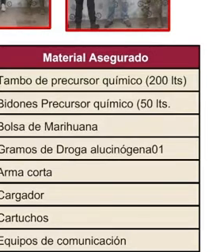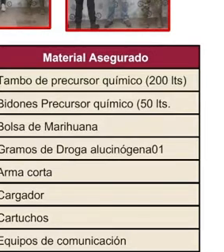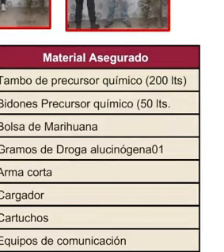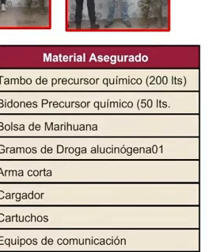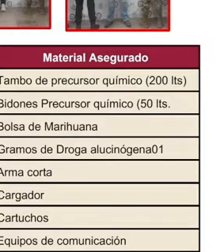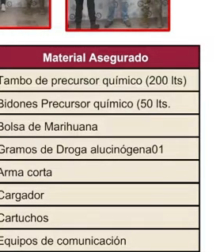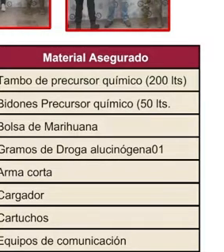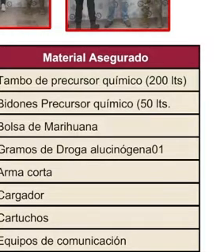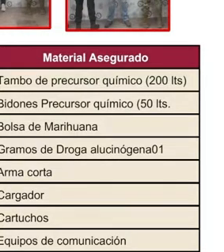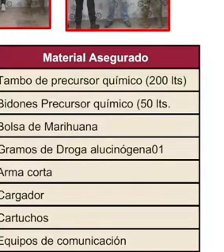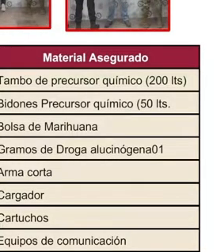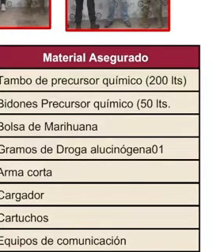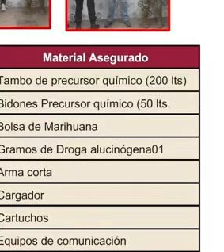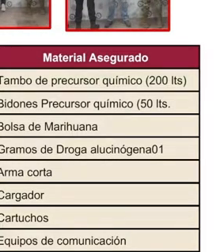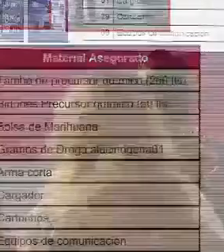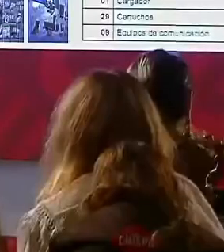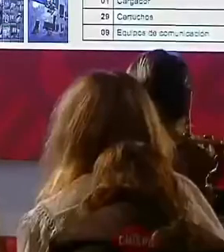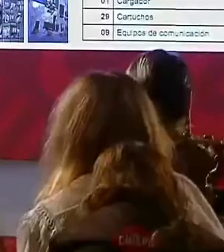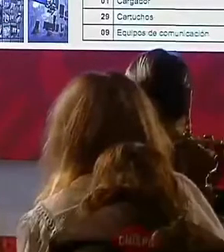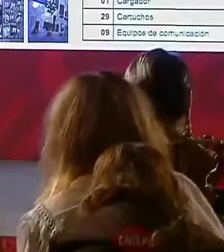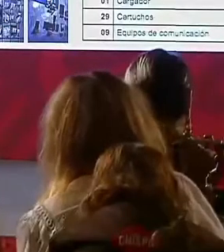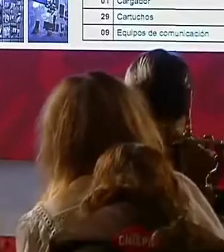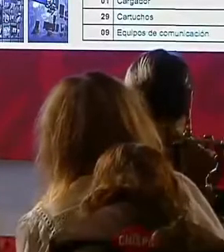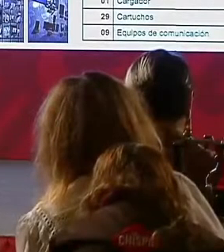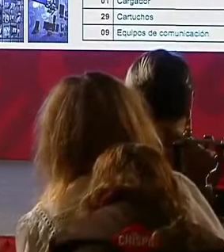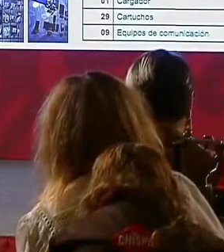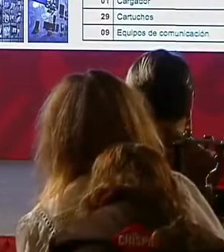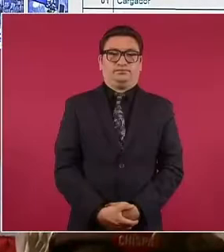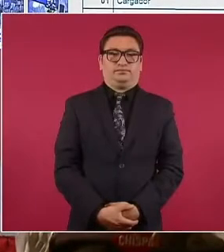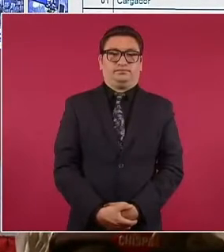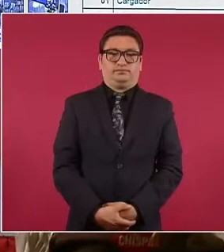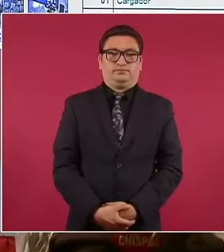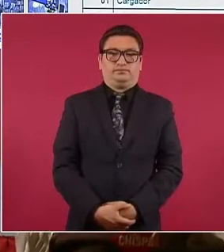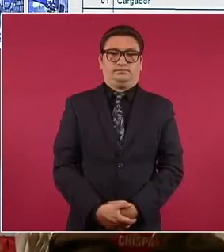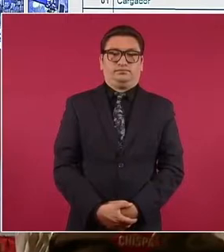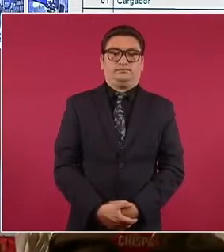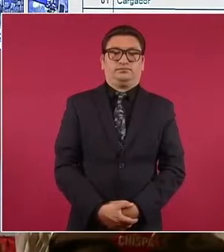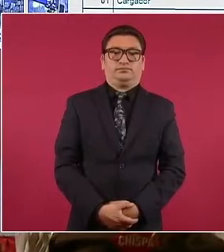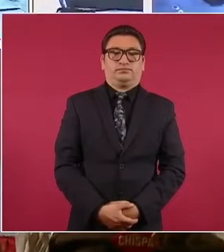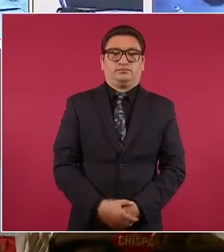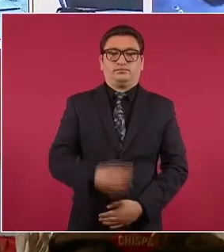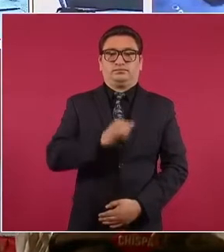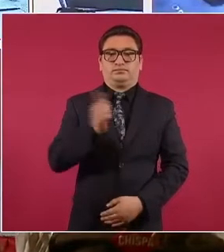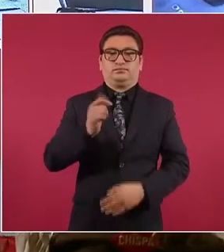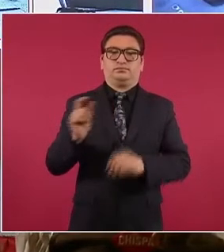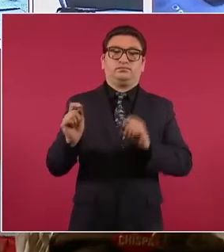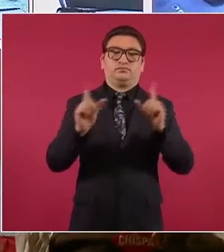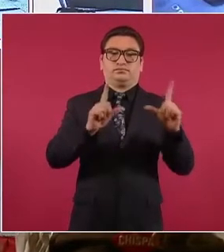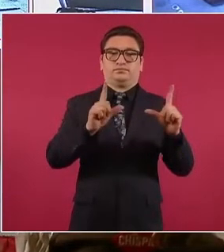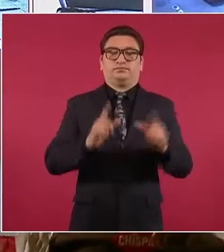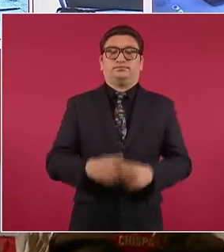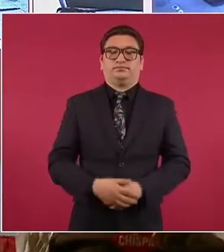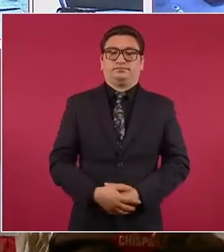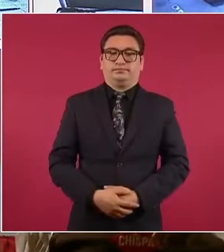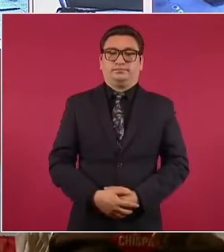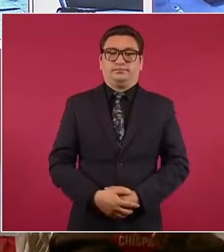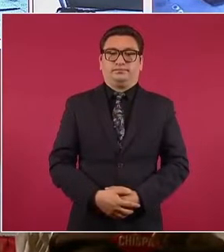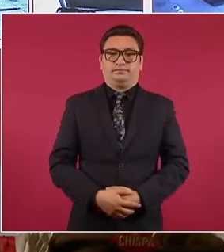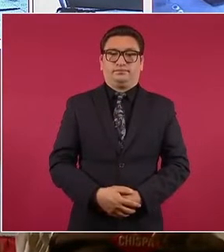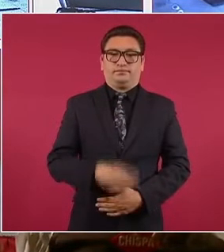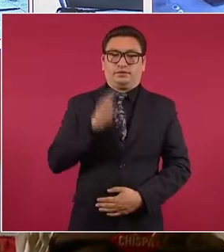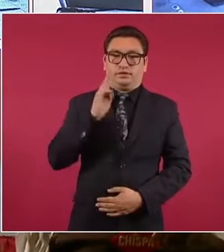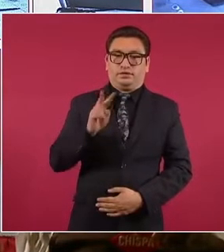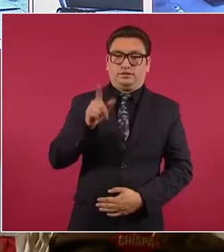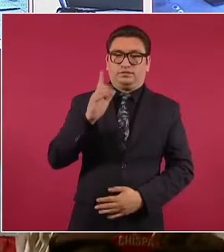armas y ya están puestos a disposición del Ministerio Público. Siguiente. Aquí